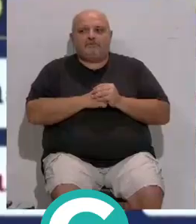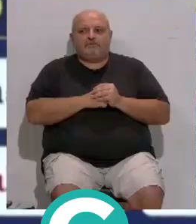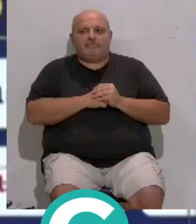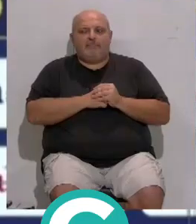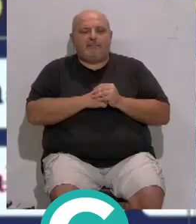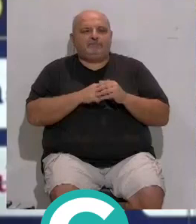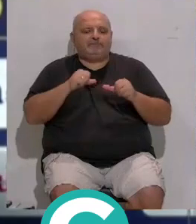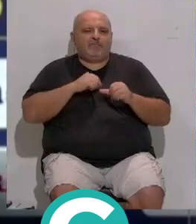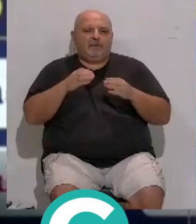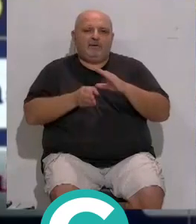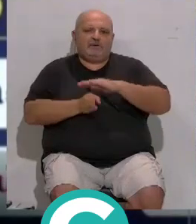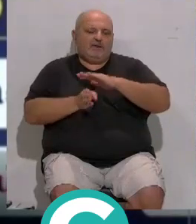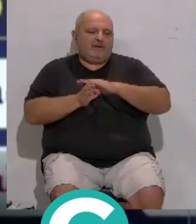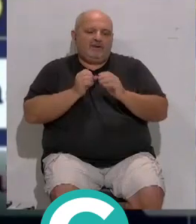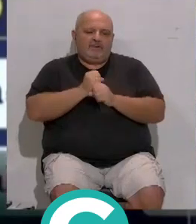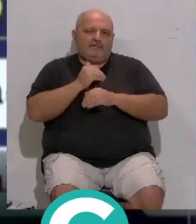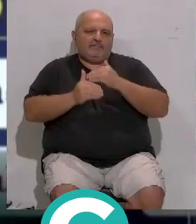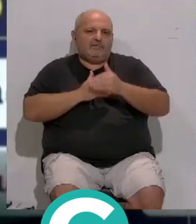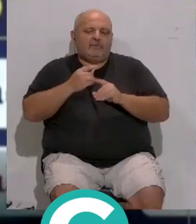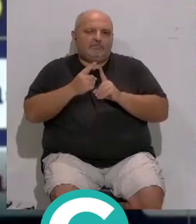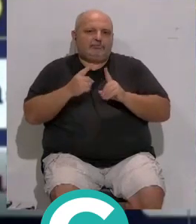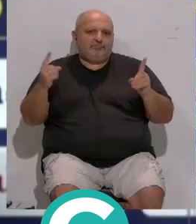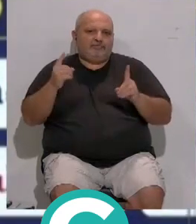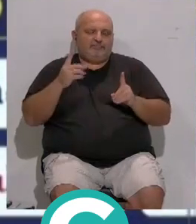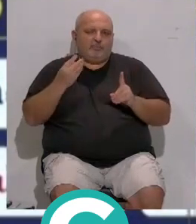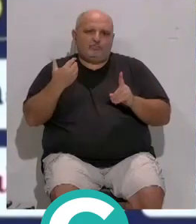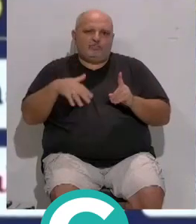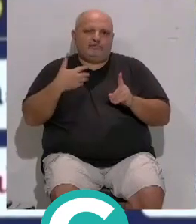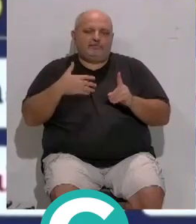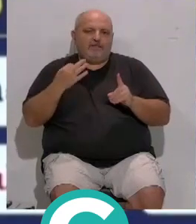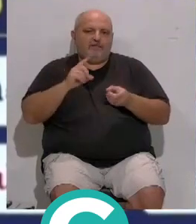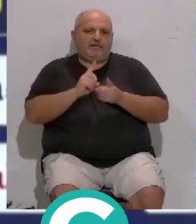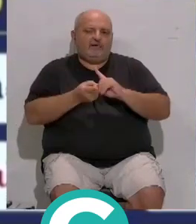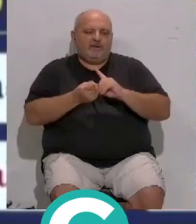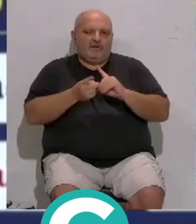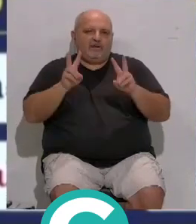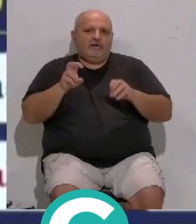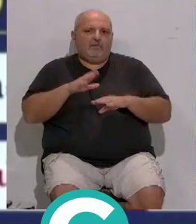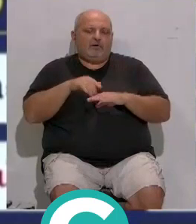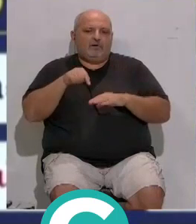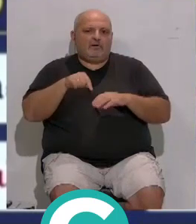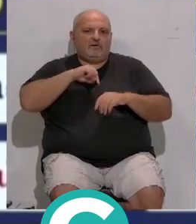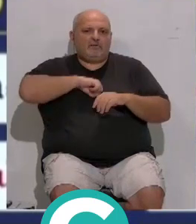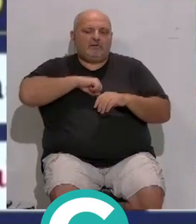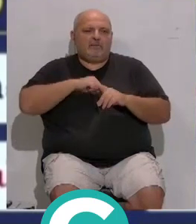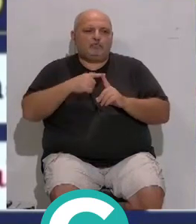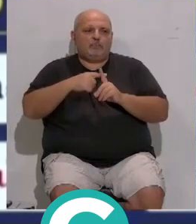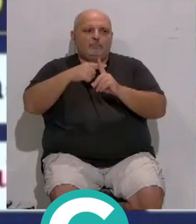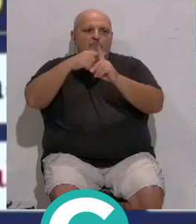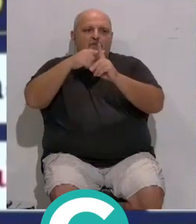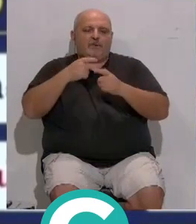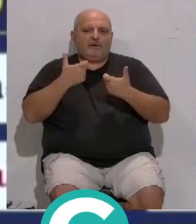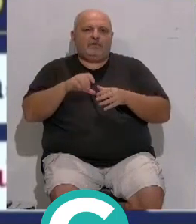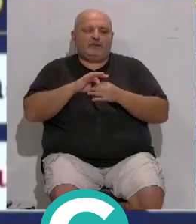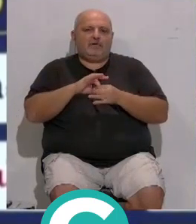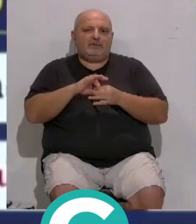El equipo tiene que seguir trabajando... ...queda mucho, es cierto que tenemos que ponernos las pilas... ese sentido porque van subiendo jornadas...